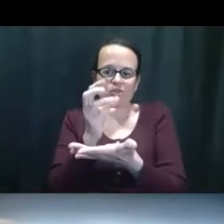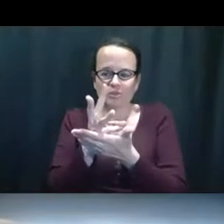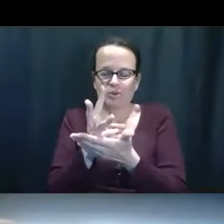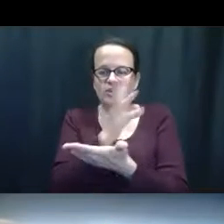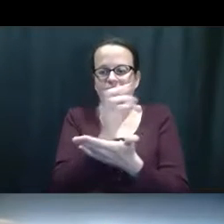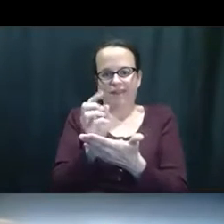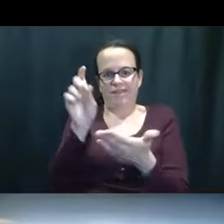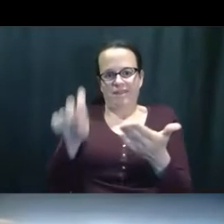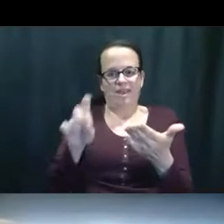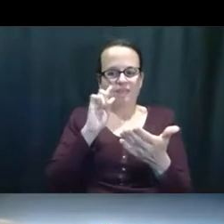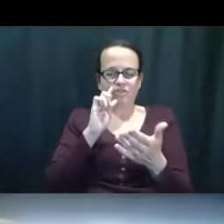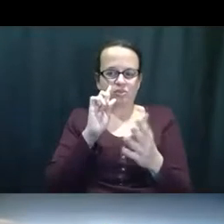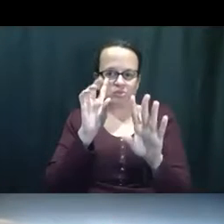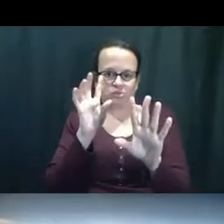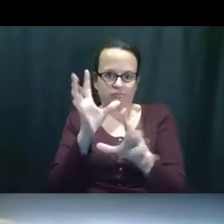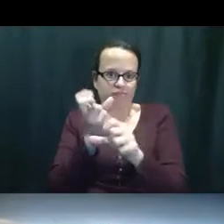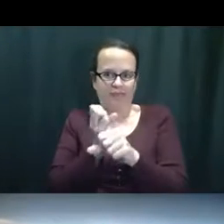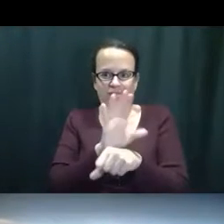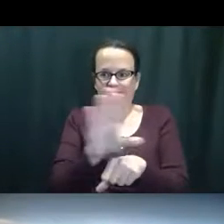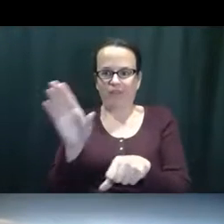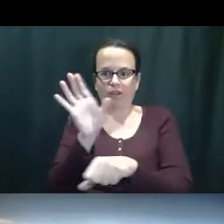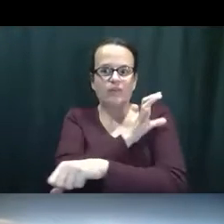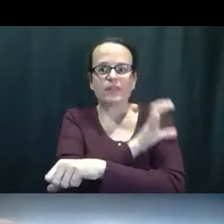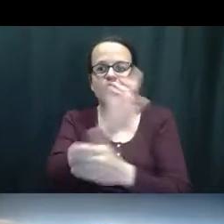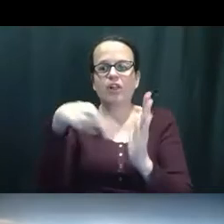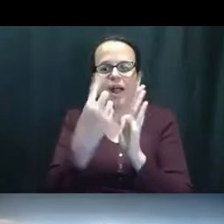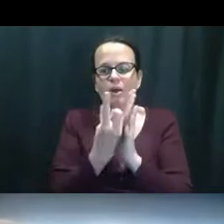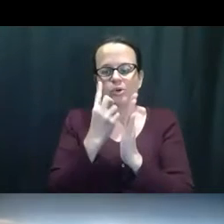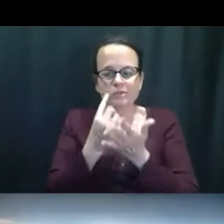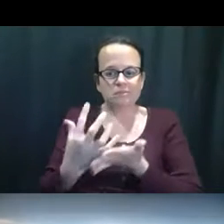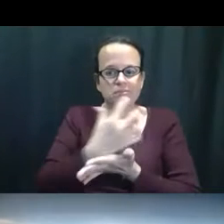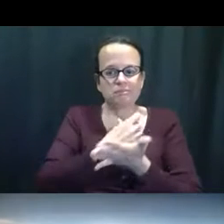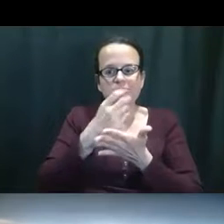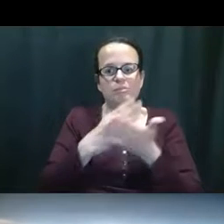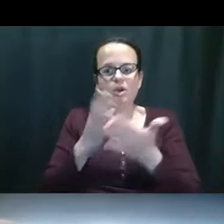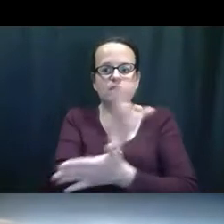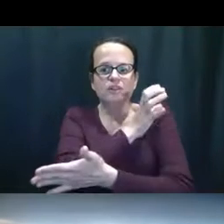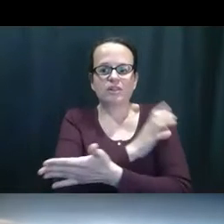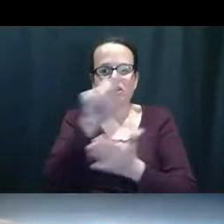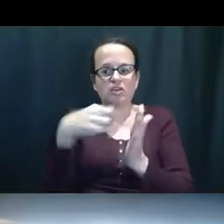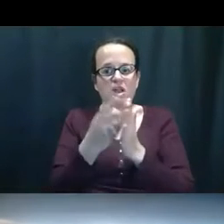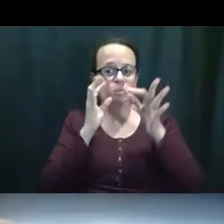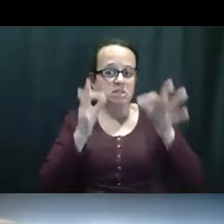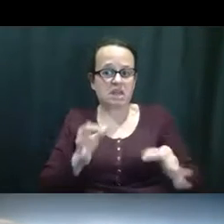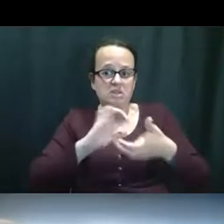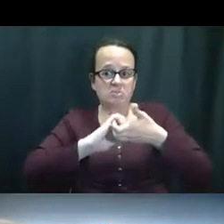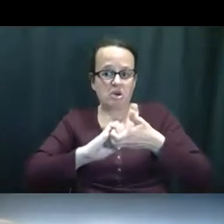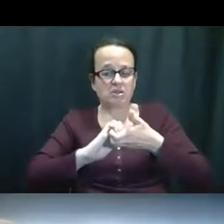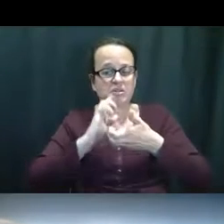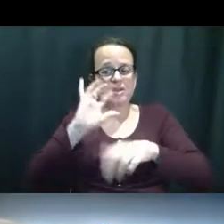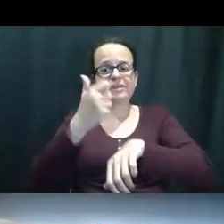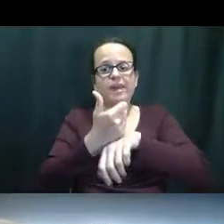el colegio de tra de trabajo social y los las horas clínicas.